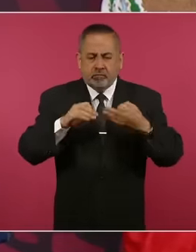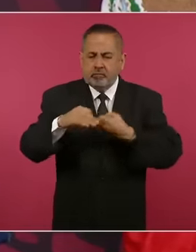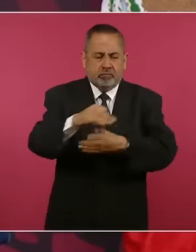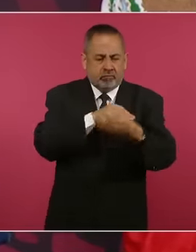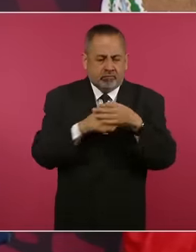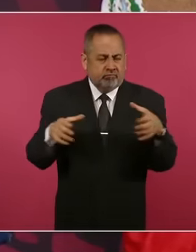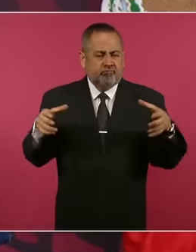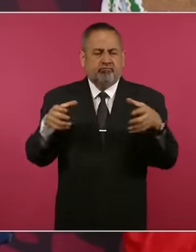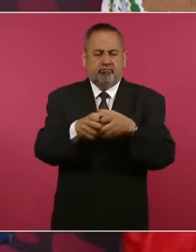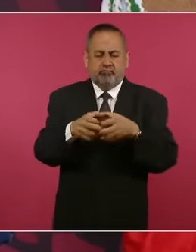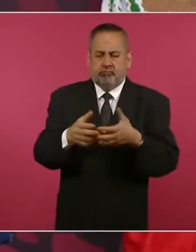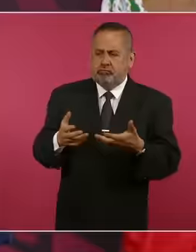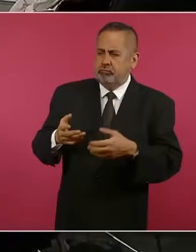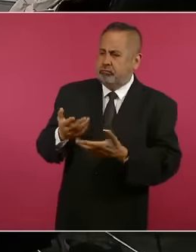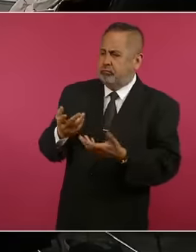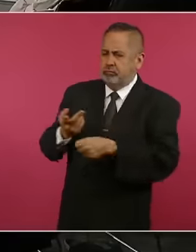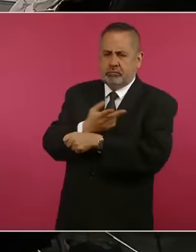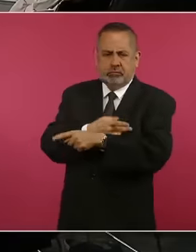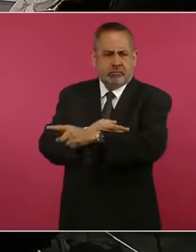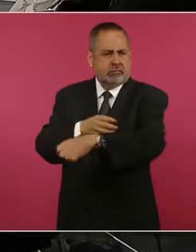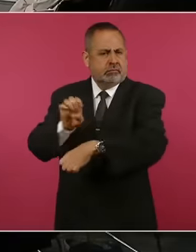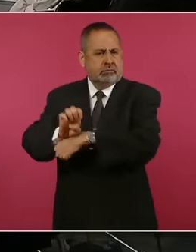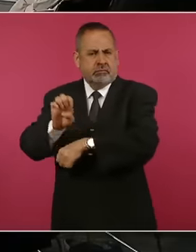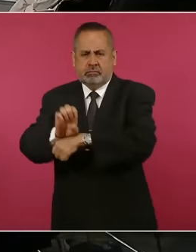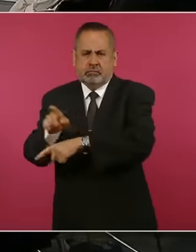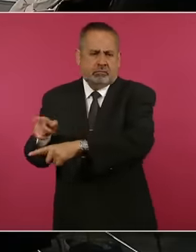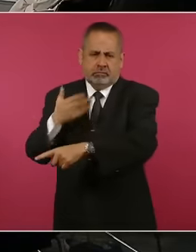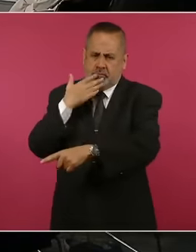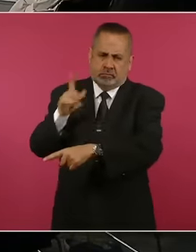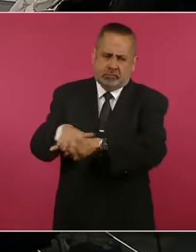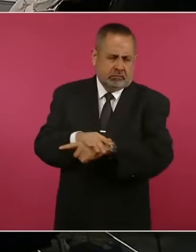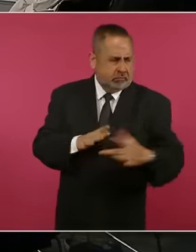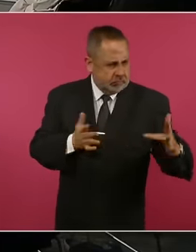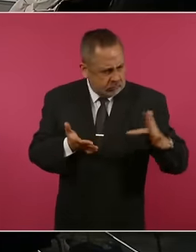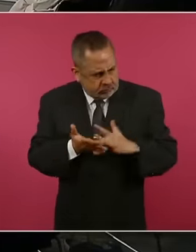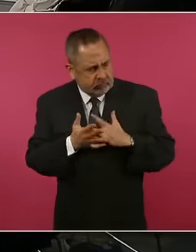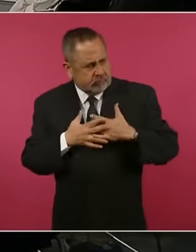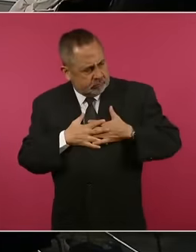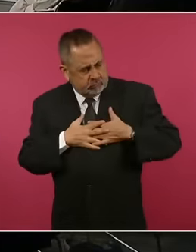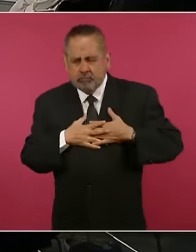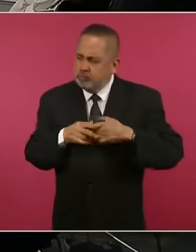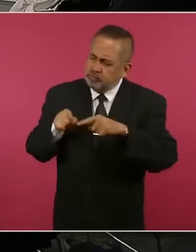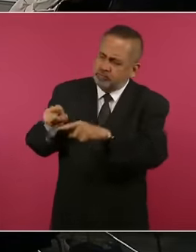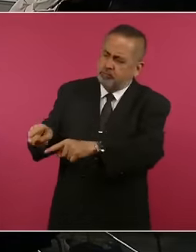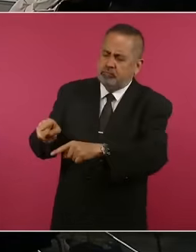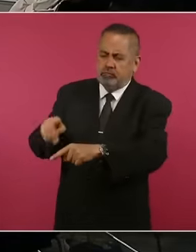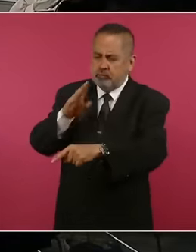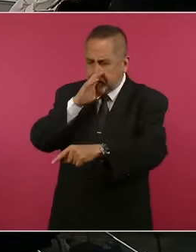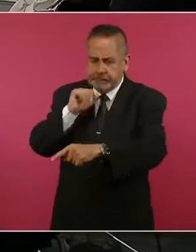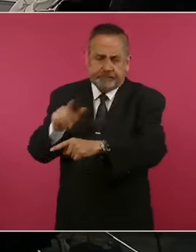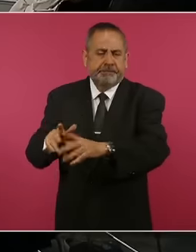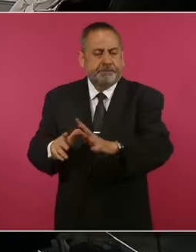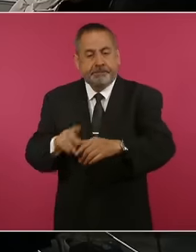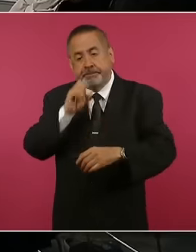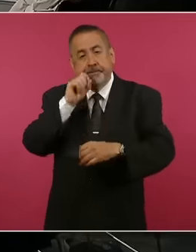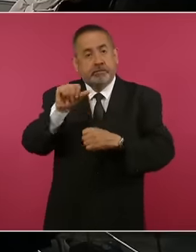sectores, su apoyo, su respaldo, y también a los gobiernos